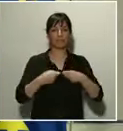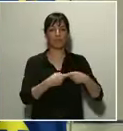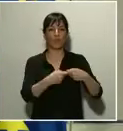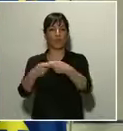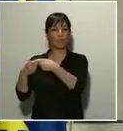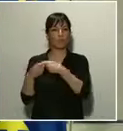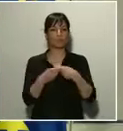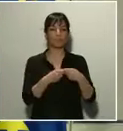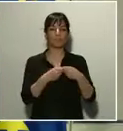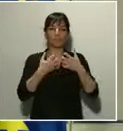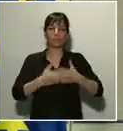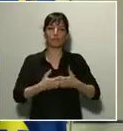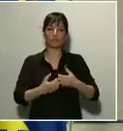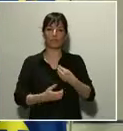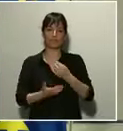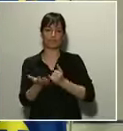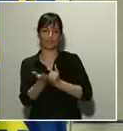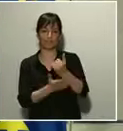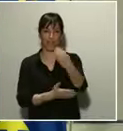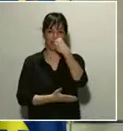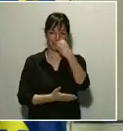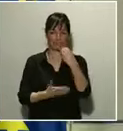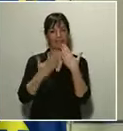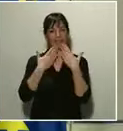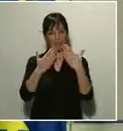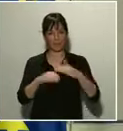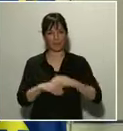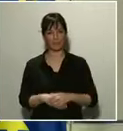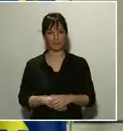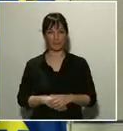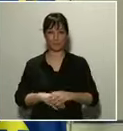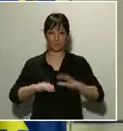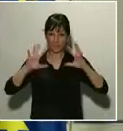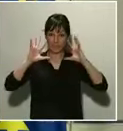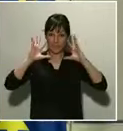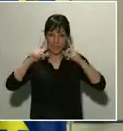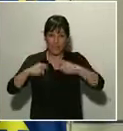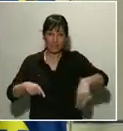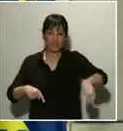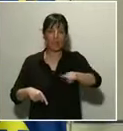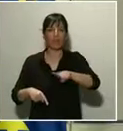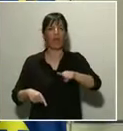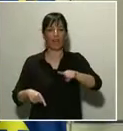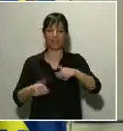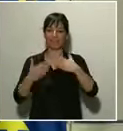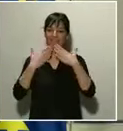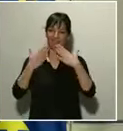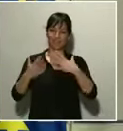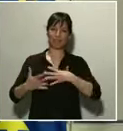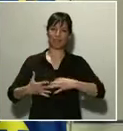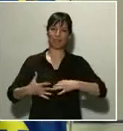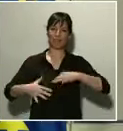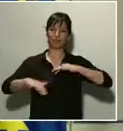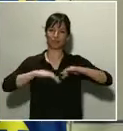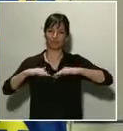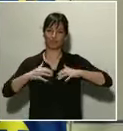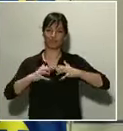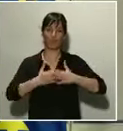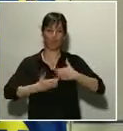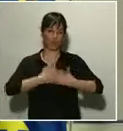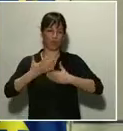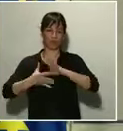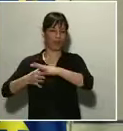agroalimentaria. Su esfuerzo está permitiendo también el buen funcionamiento de la cadena y que alimentos